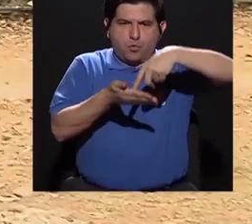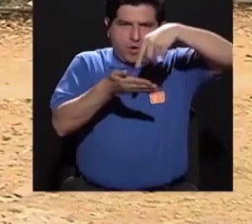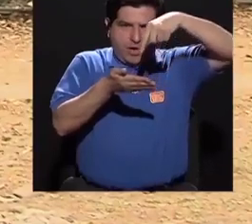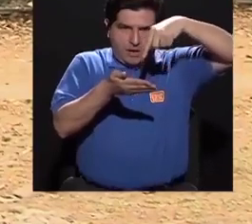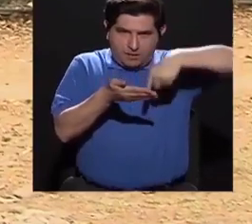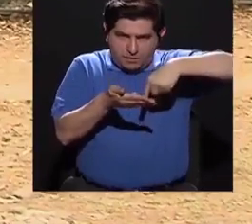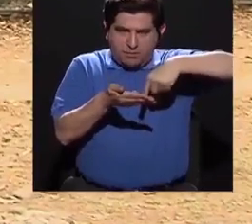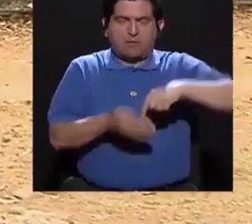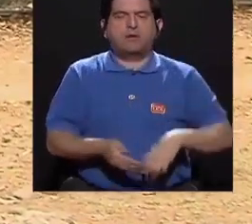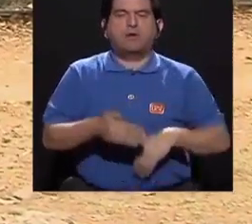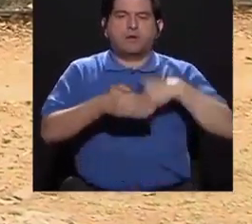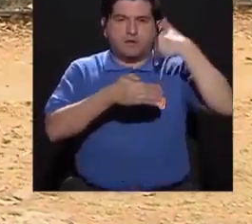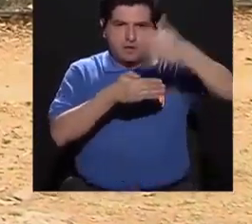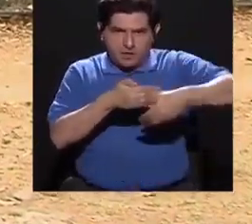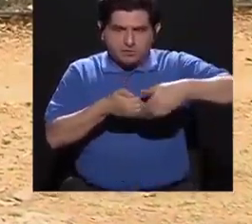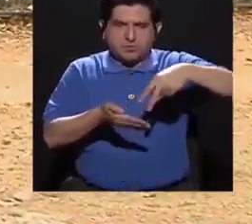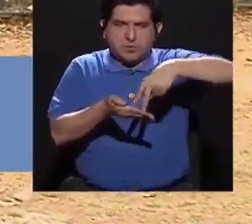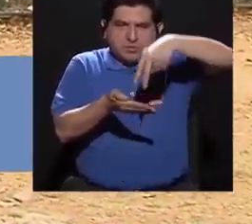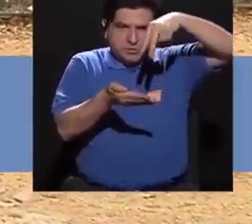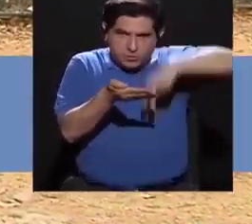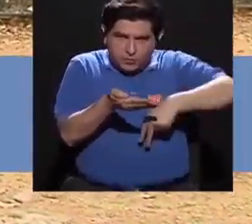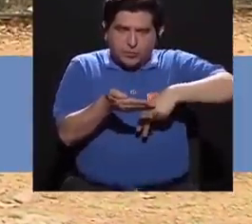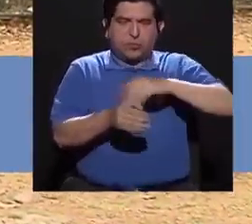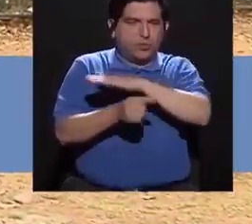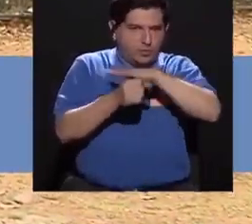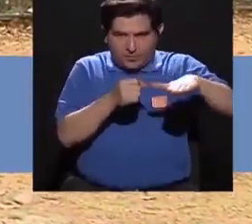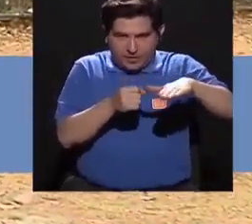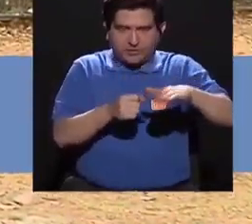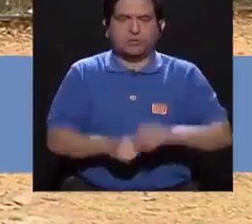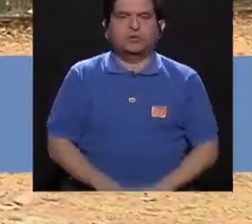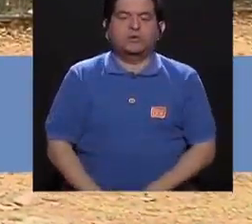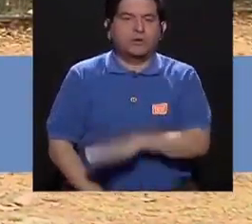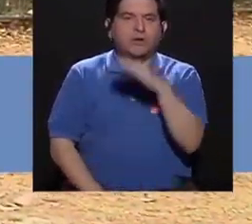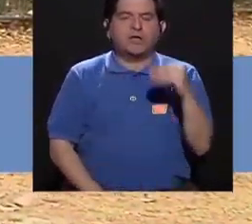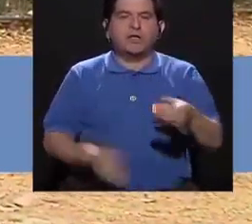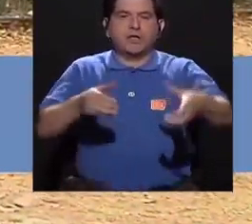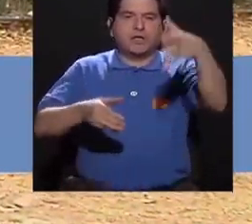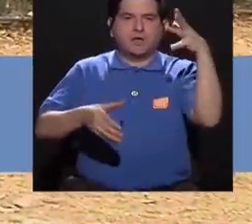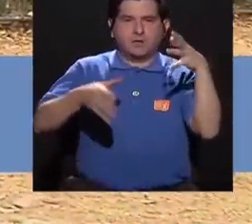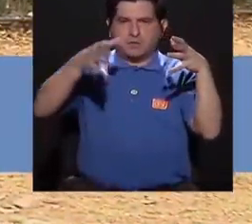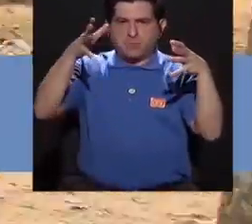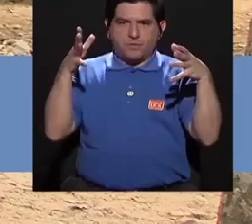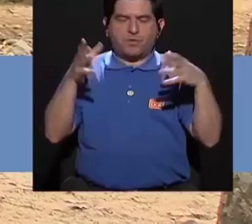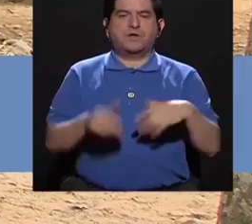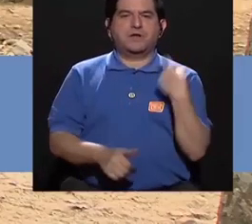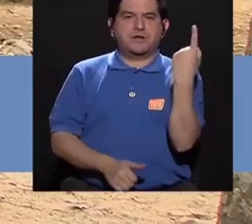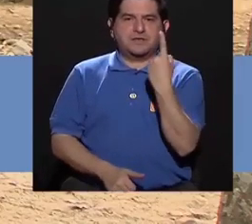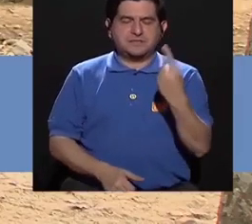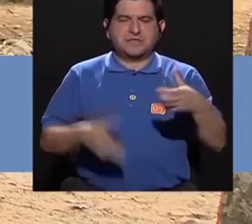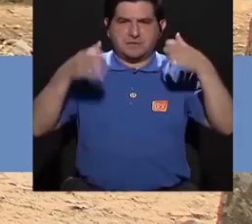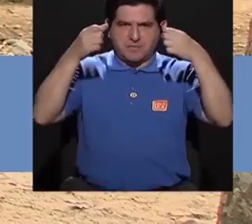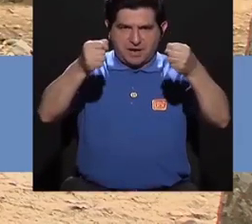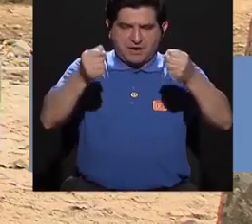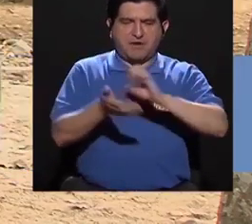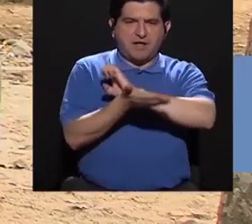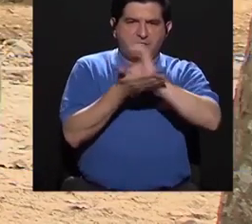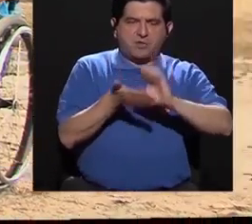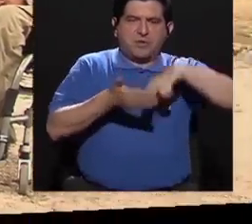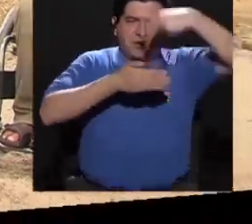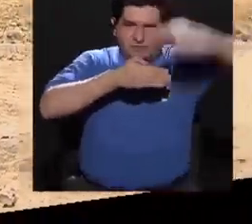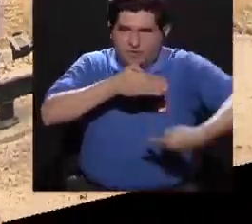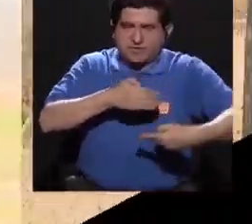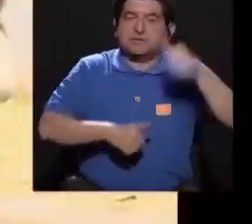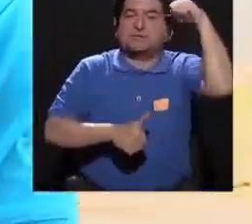pierna, después bajamos la otra pierna y después bajamos los brazos. Siempre tiene que estar agarrado a la máquina para evitar